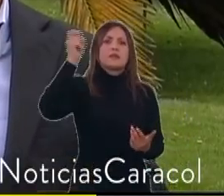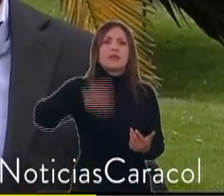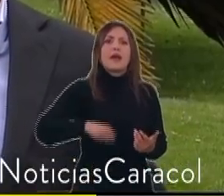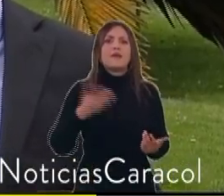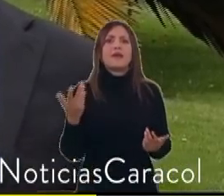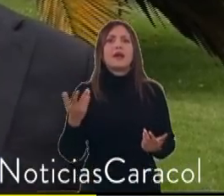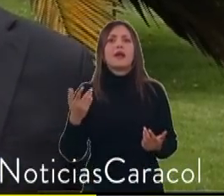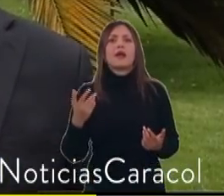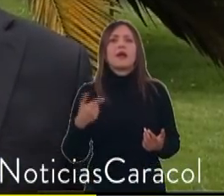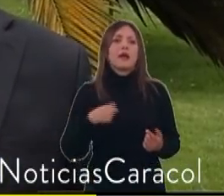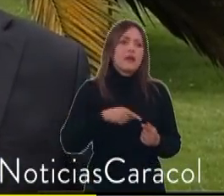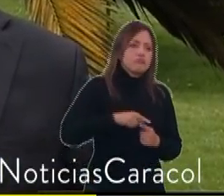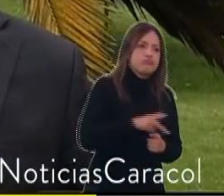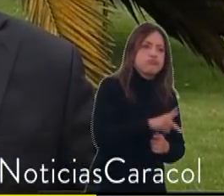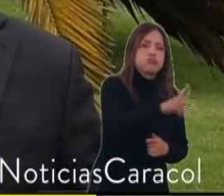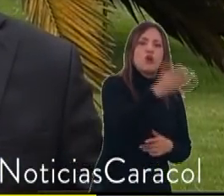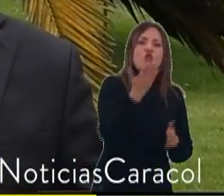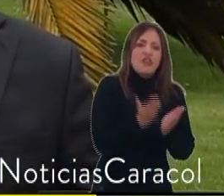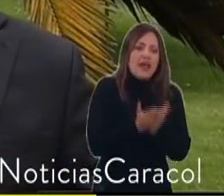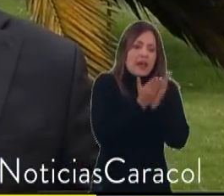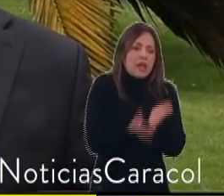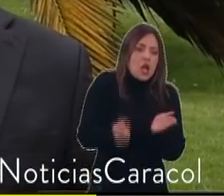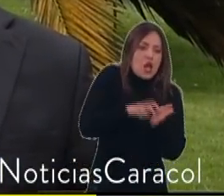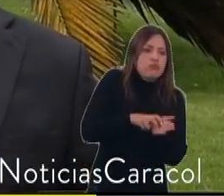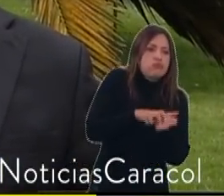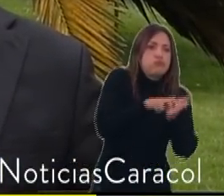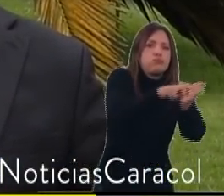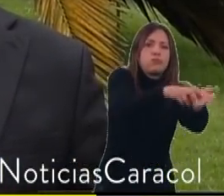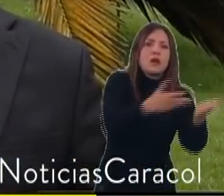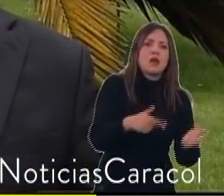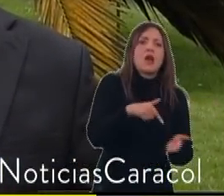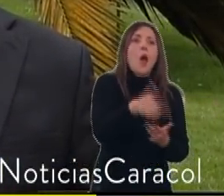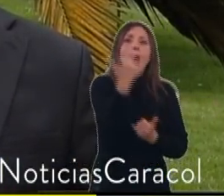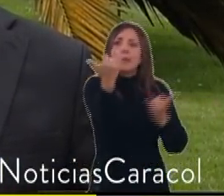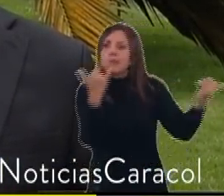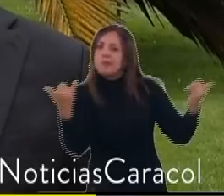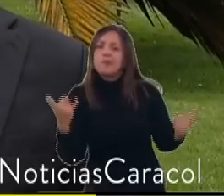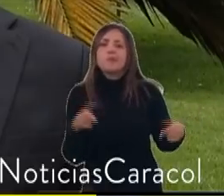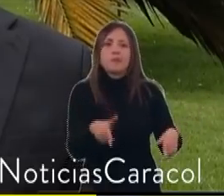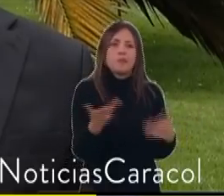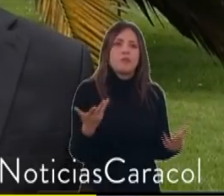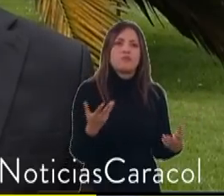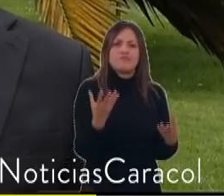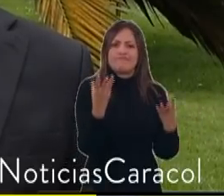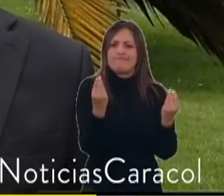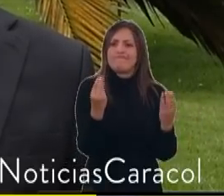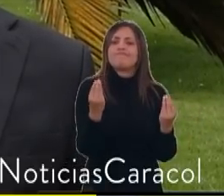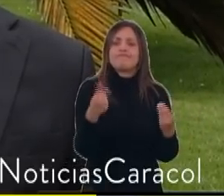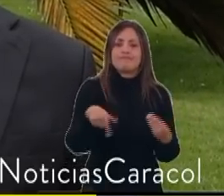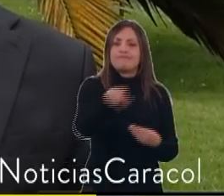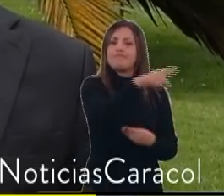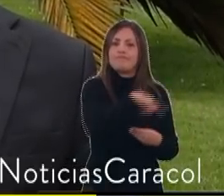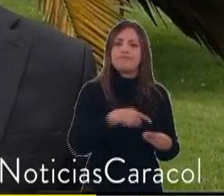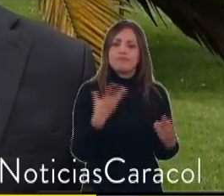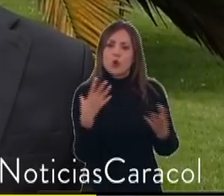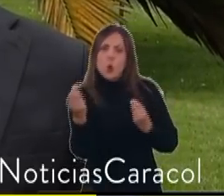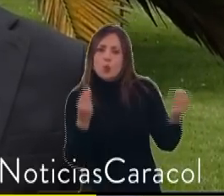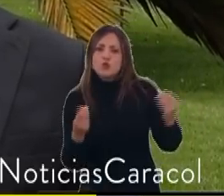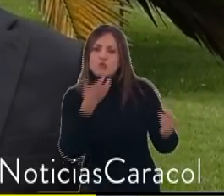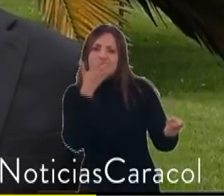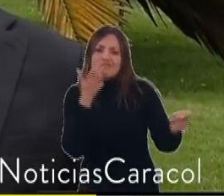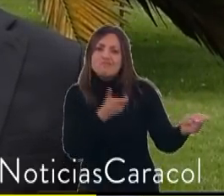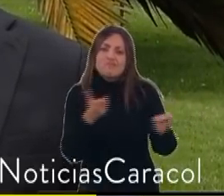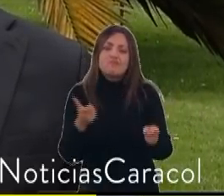desplazarnos por río y hay presencia de múltiples grupos, no